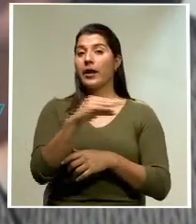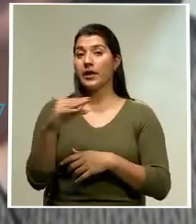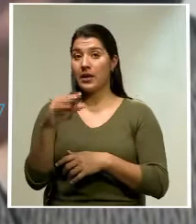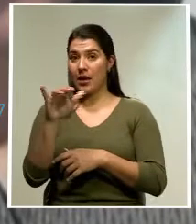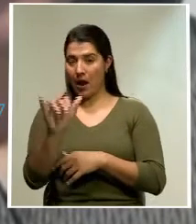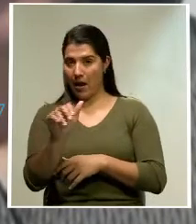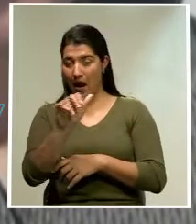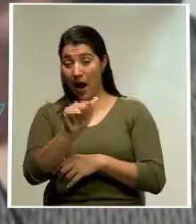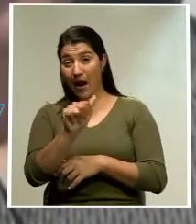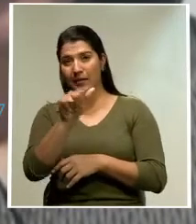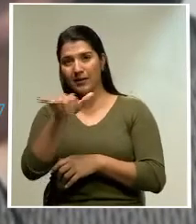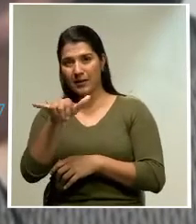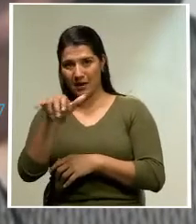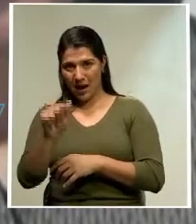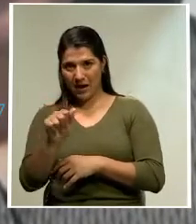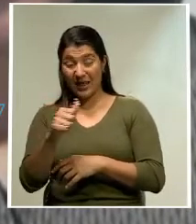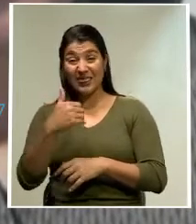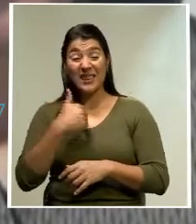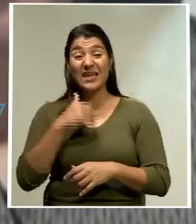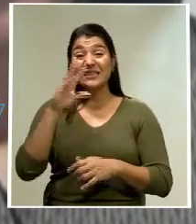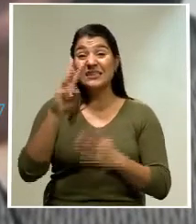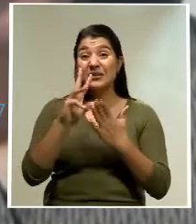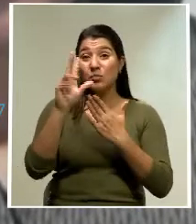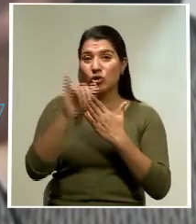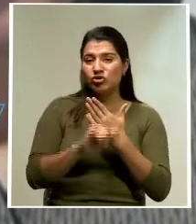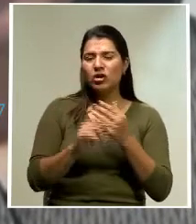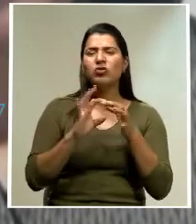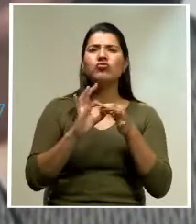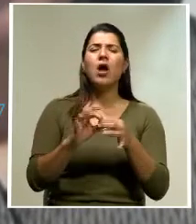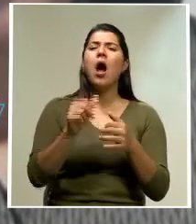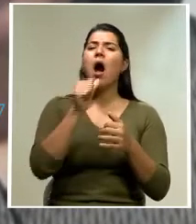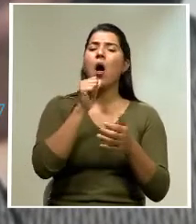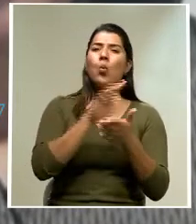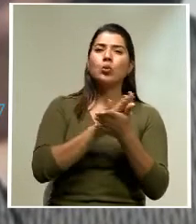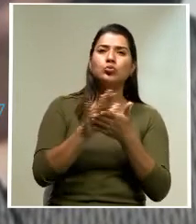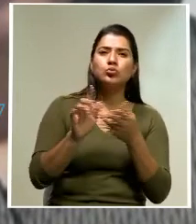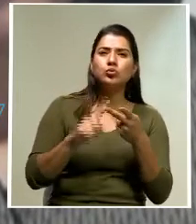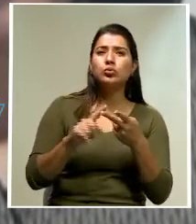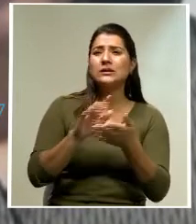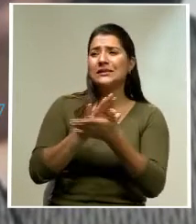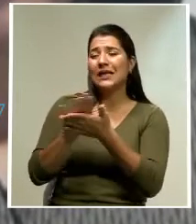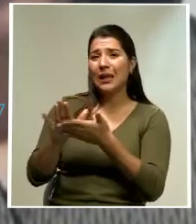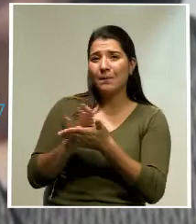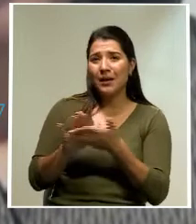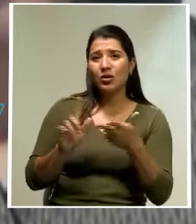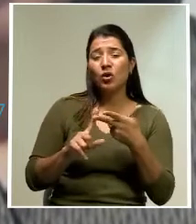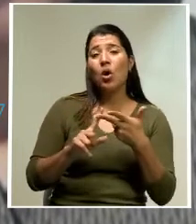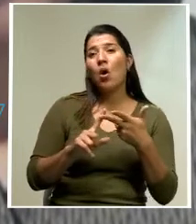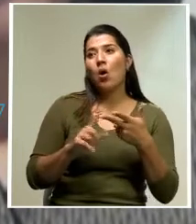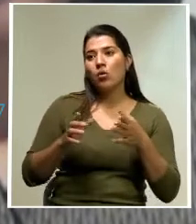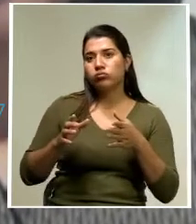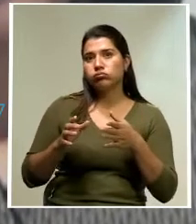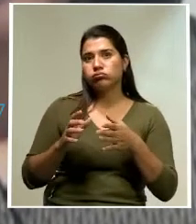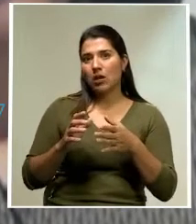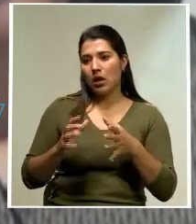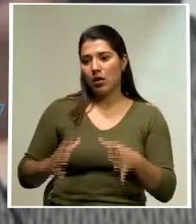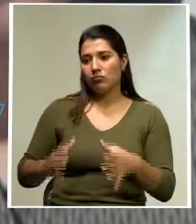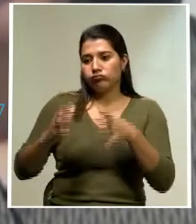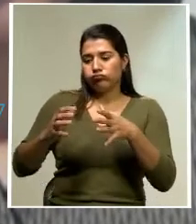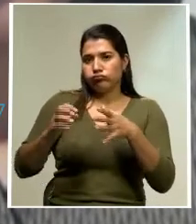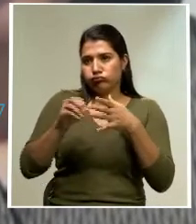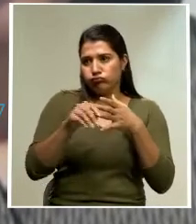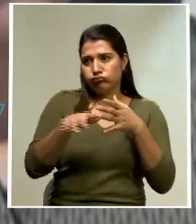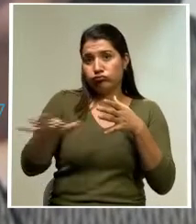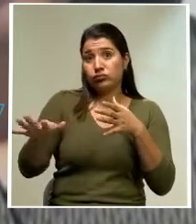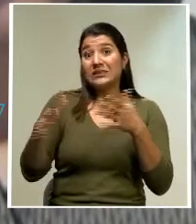de la IA, agua potable, saneamiento, acueductos, que ya tienen la plata